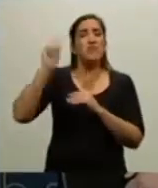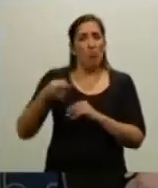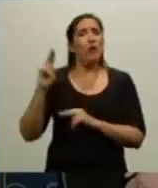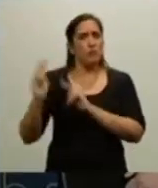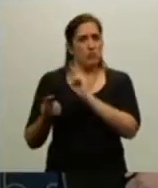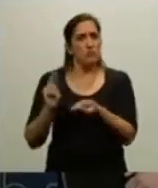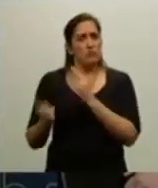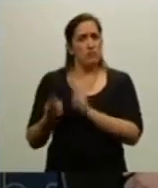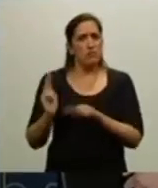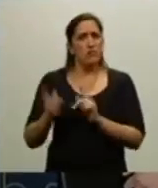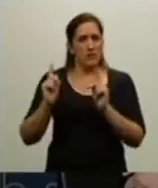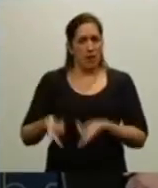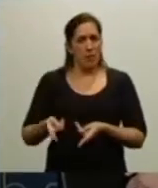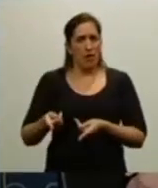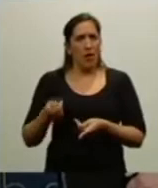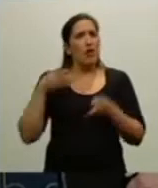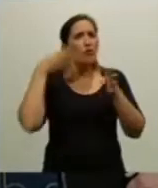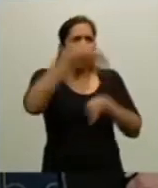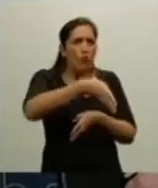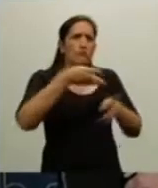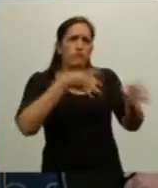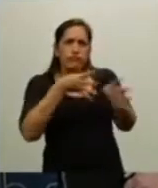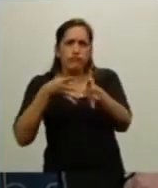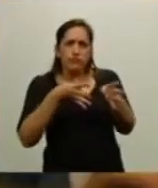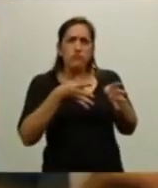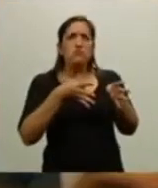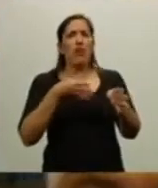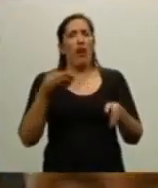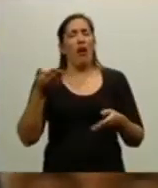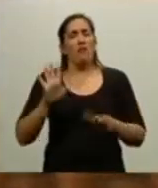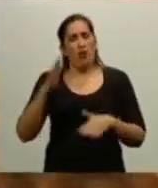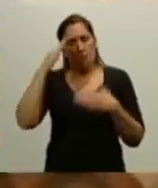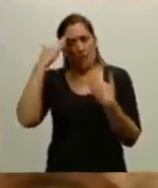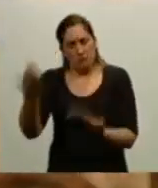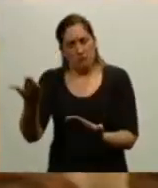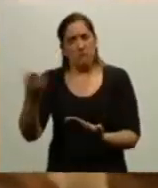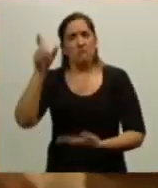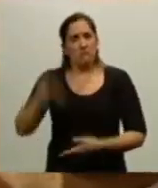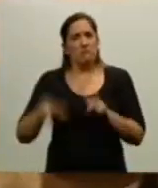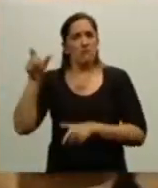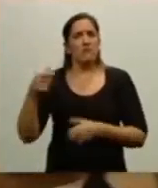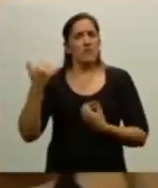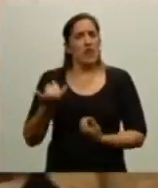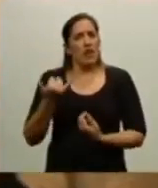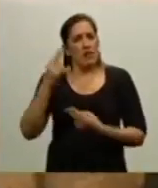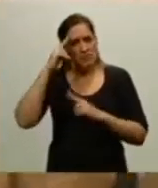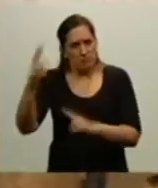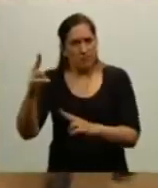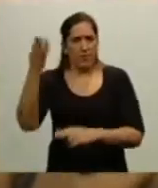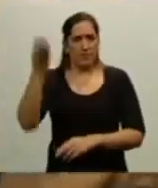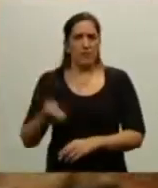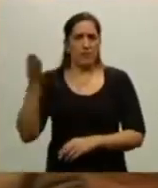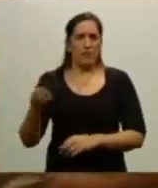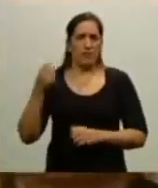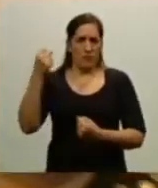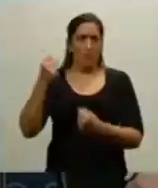vida en combate con honor y gloria, y también